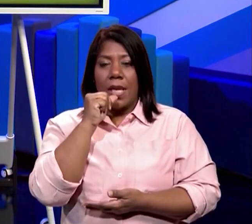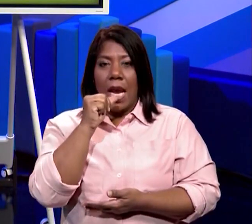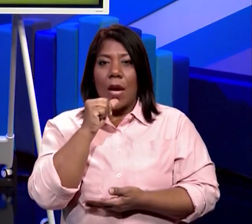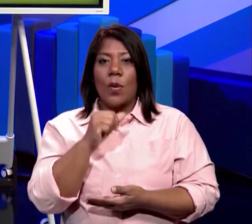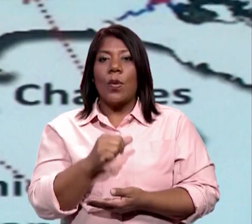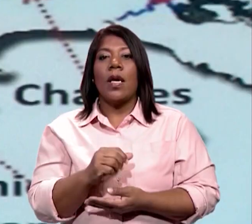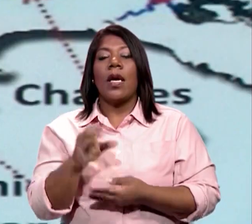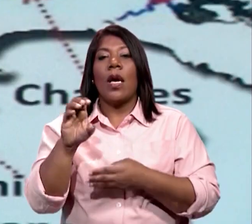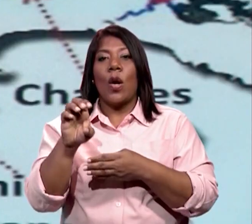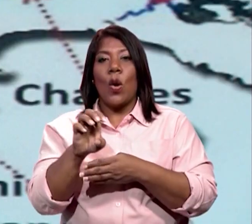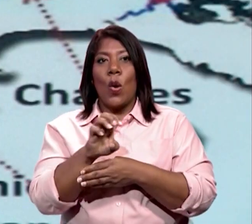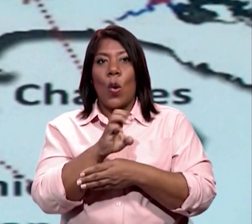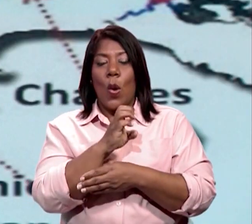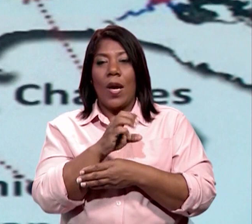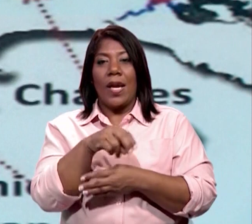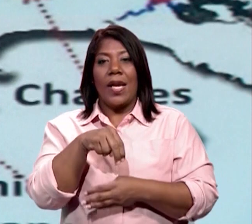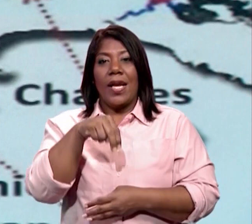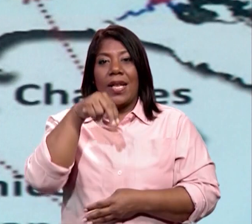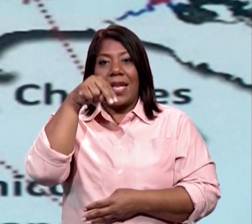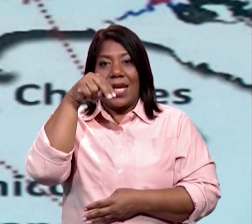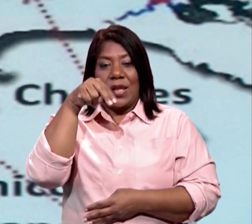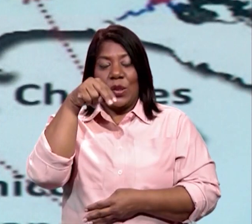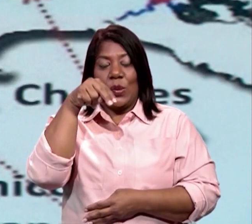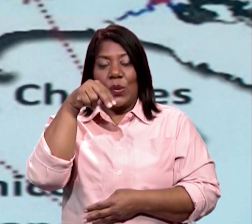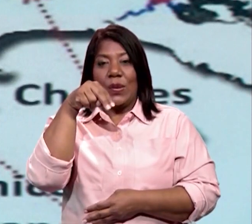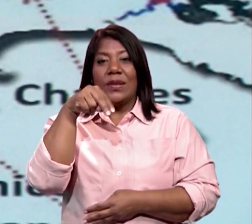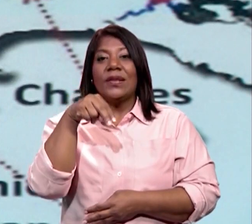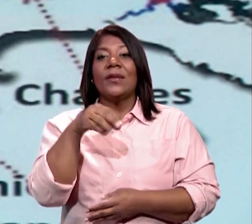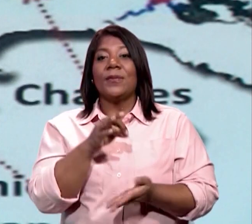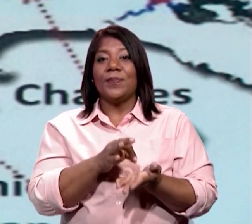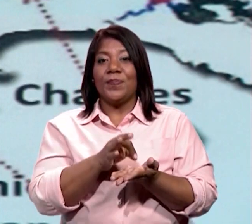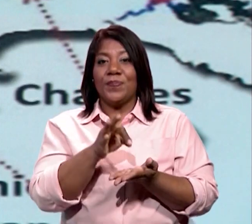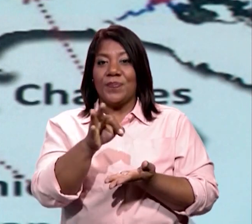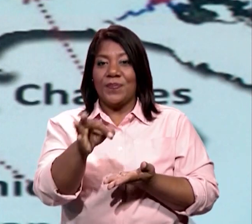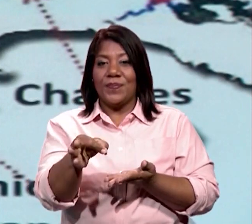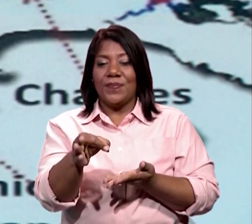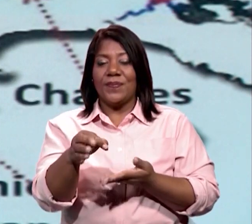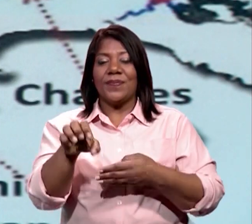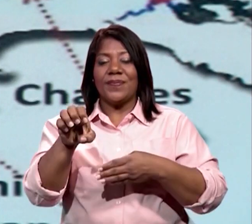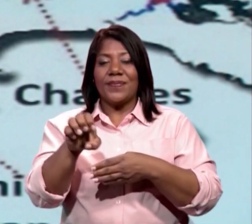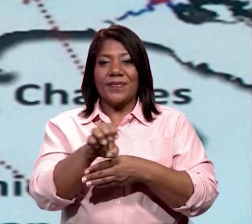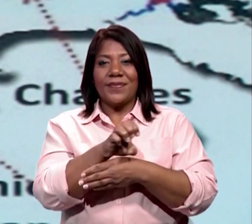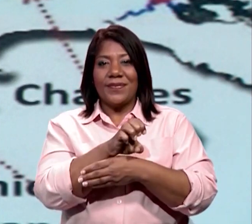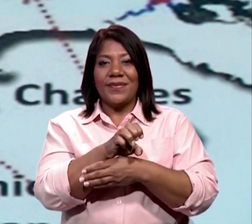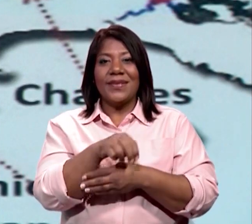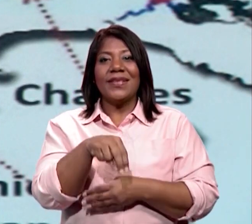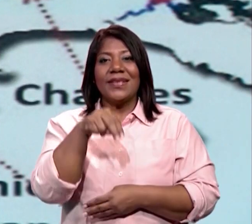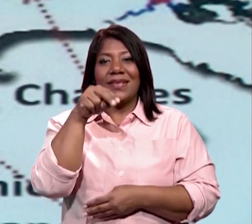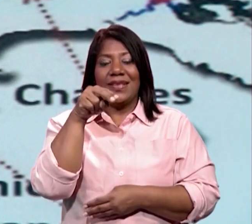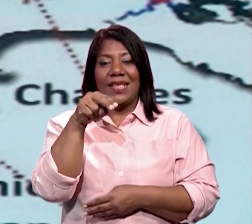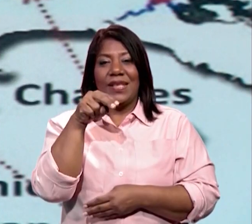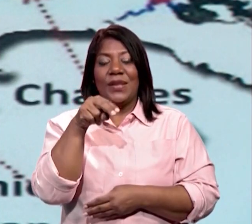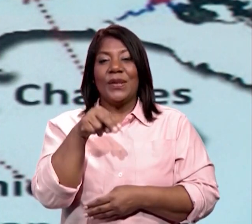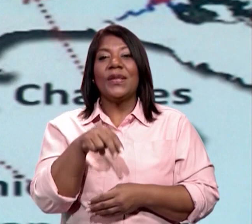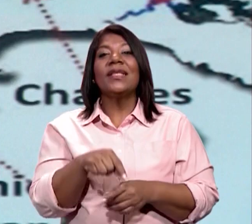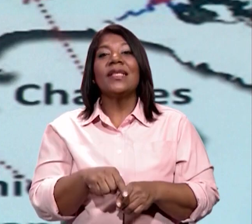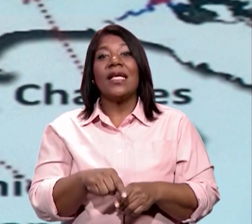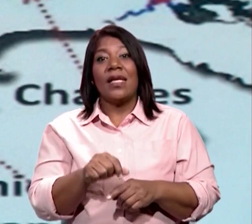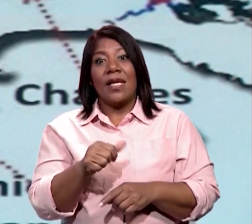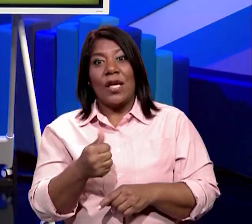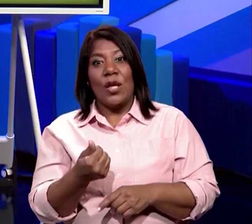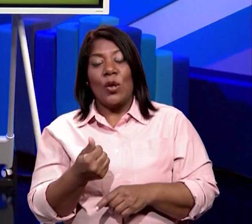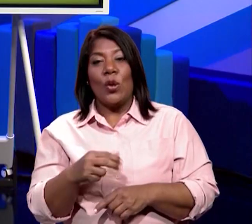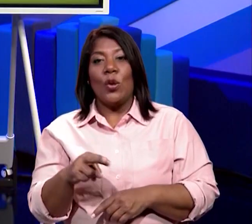Cocle del Norte, que queda en la provincia de Cocle. Tenemos también